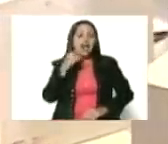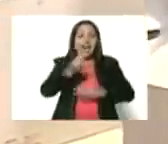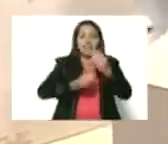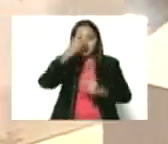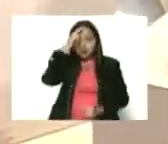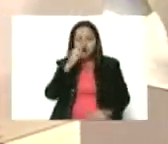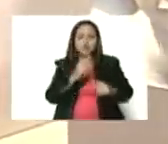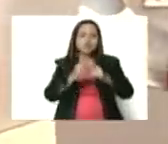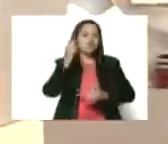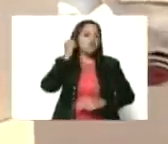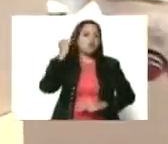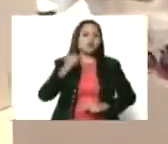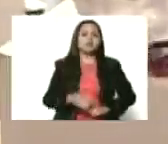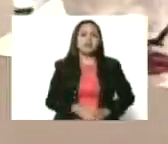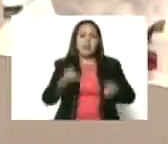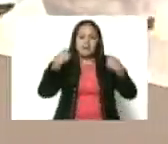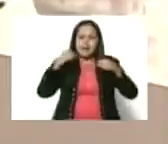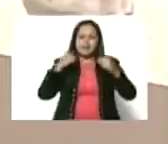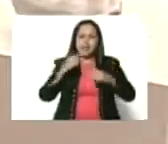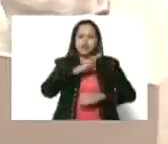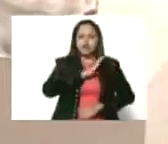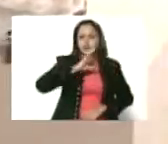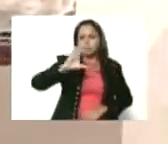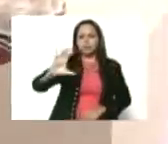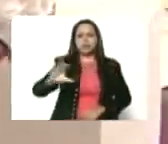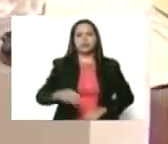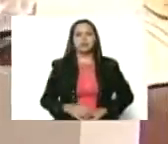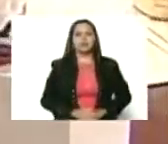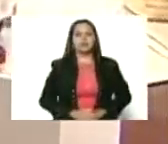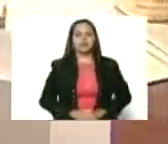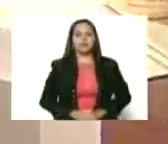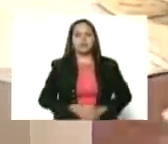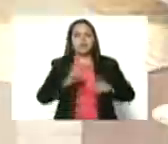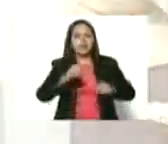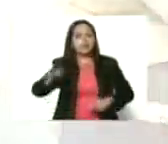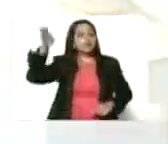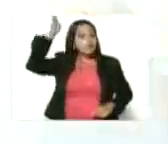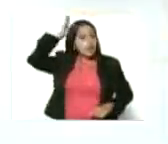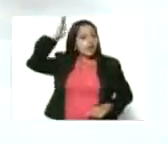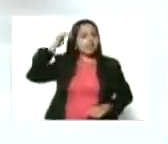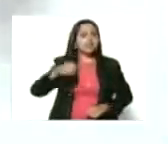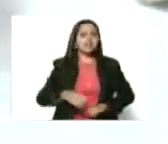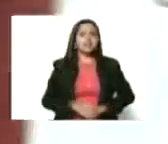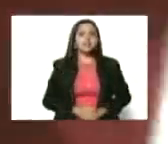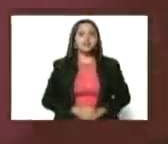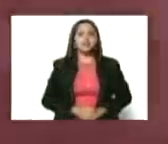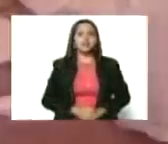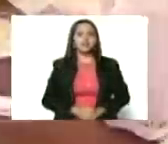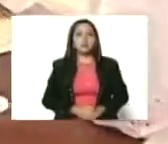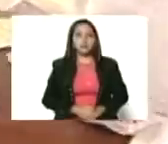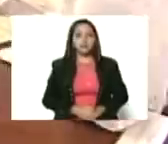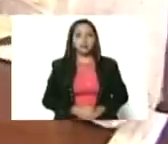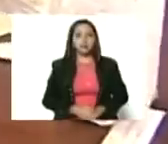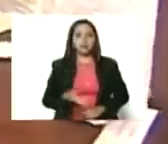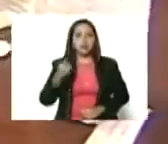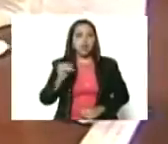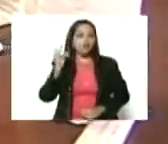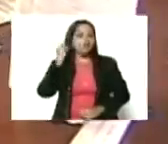esta belleza, ¿ves? Una práctica sororal. También Luisa Cáceres de Arizmendi. Aquí está, mira, una pelúa.